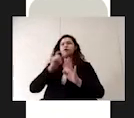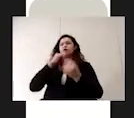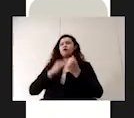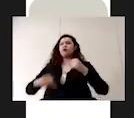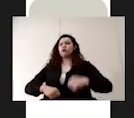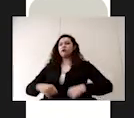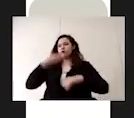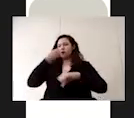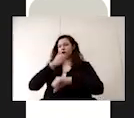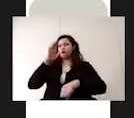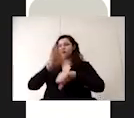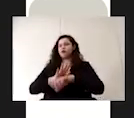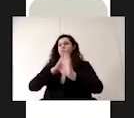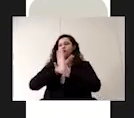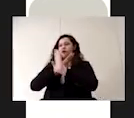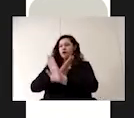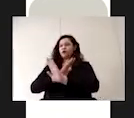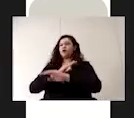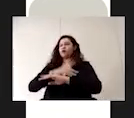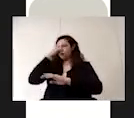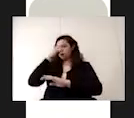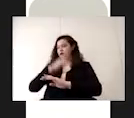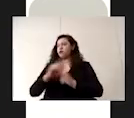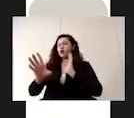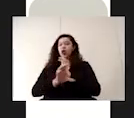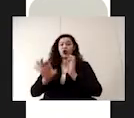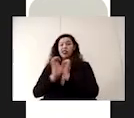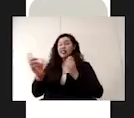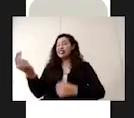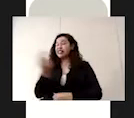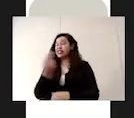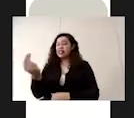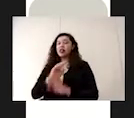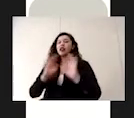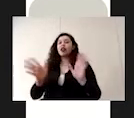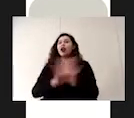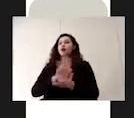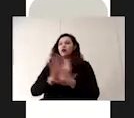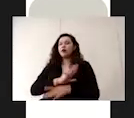administrativas al mínimo esencial, entre muchos otros cambios.